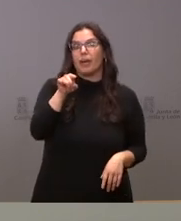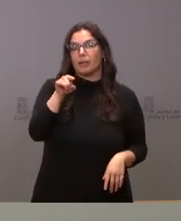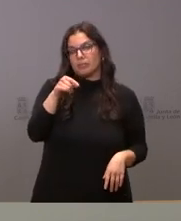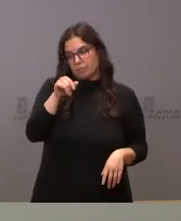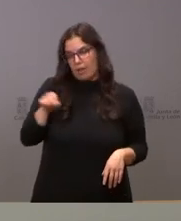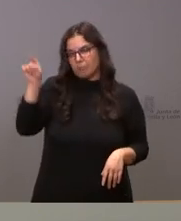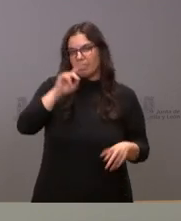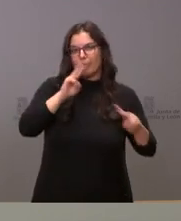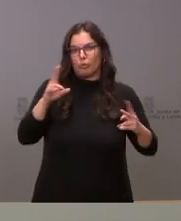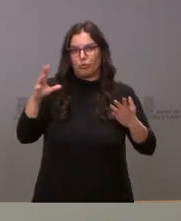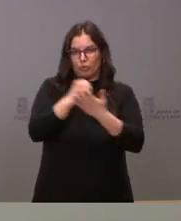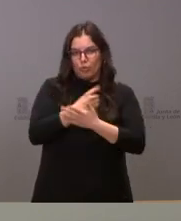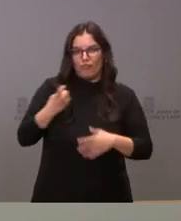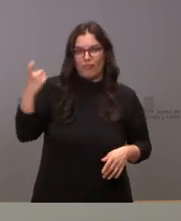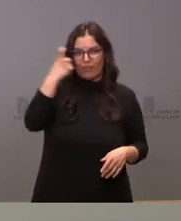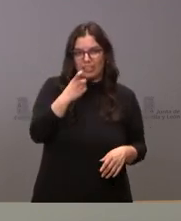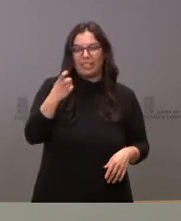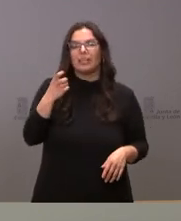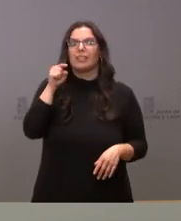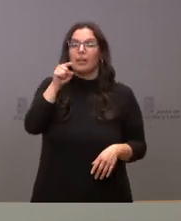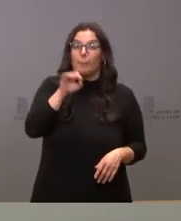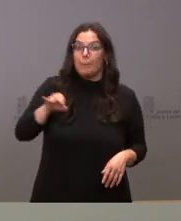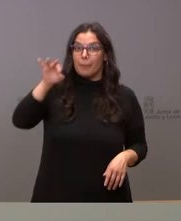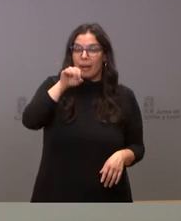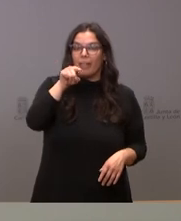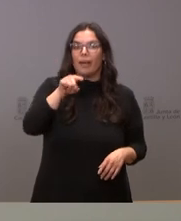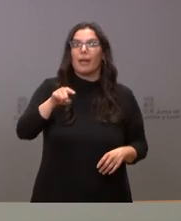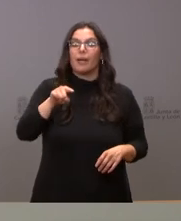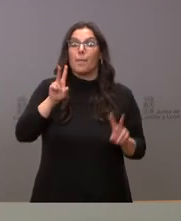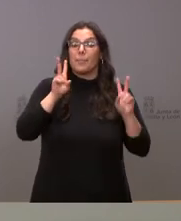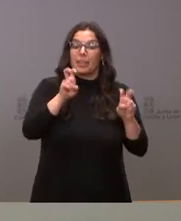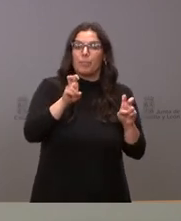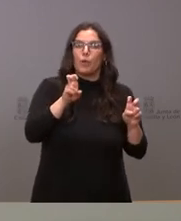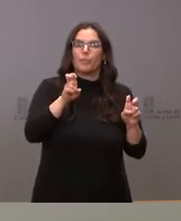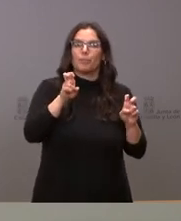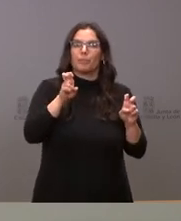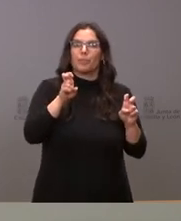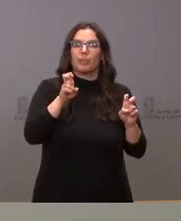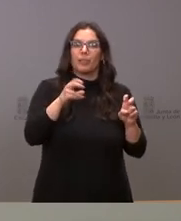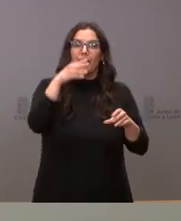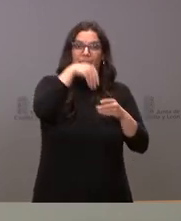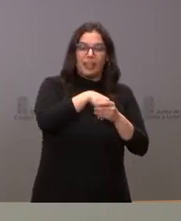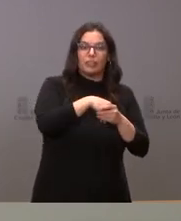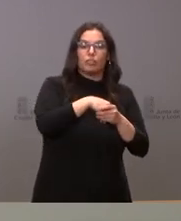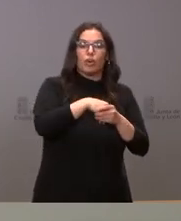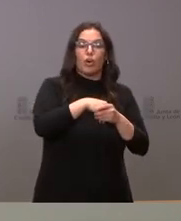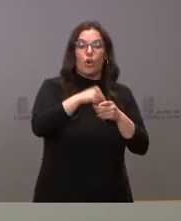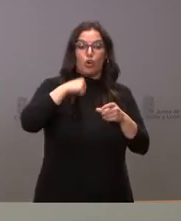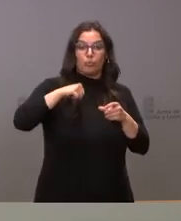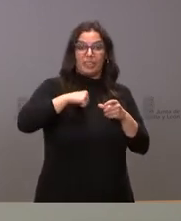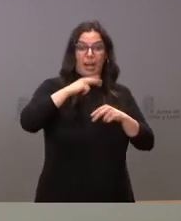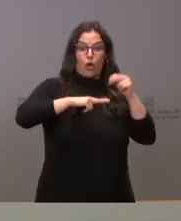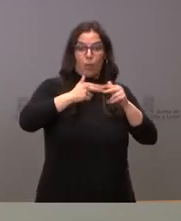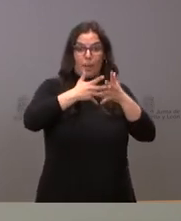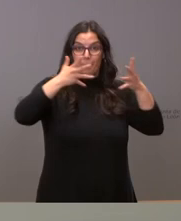con eso el recorrido a todas las provincias que lo necesitan estaba inicialmente previsto en las instalaciones de ampliación del hospital pero